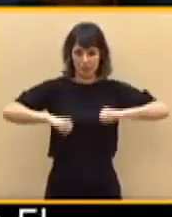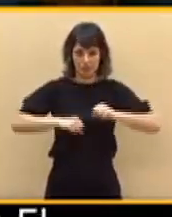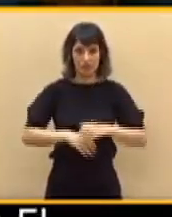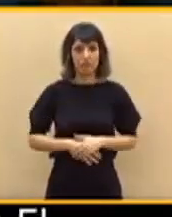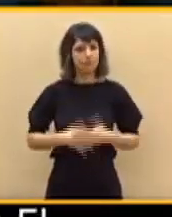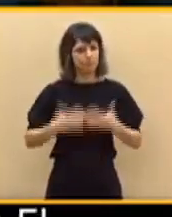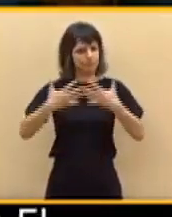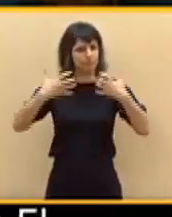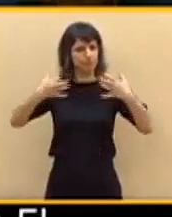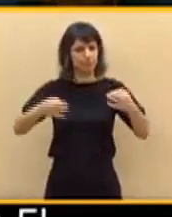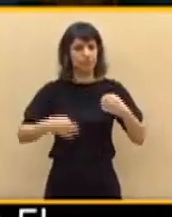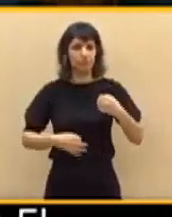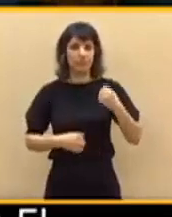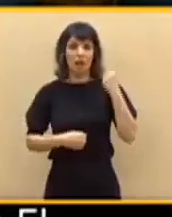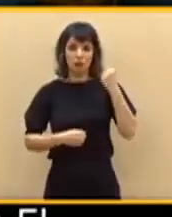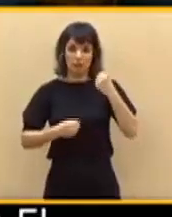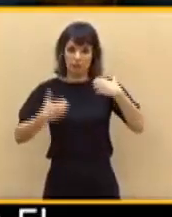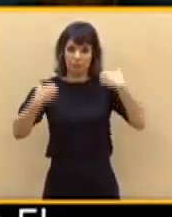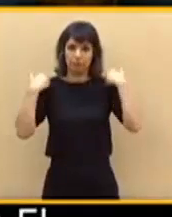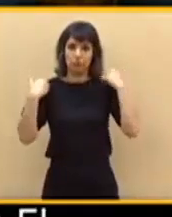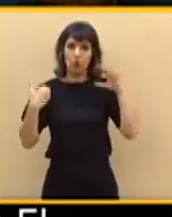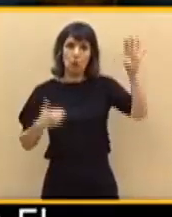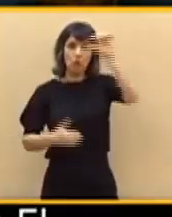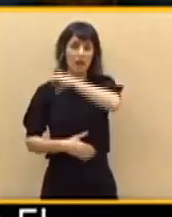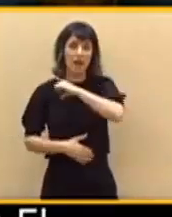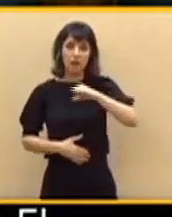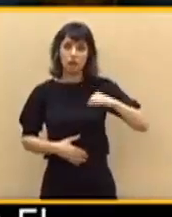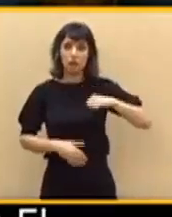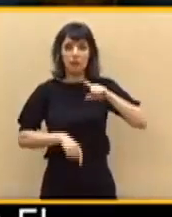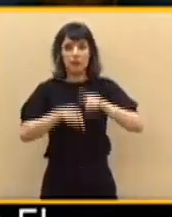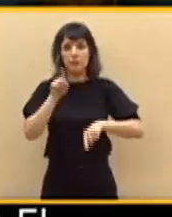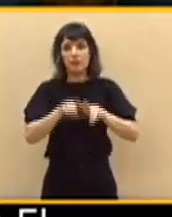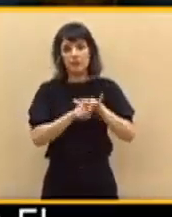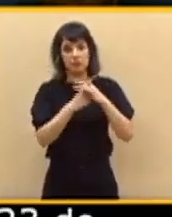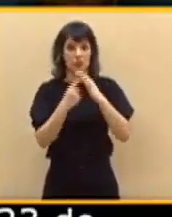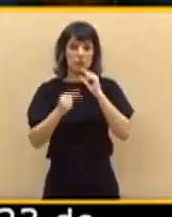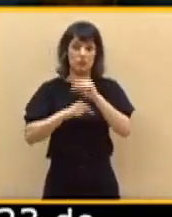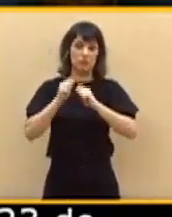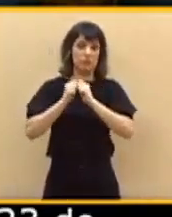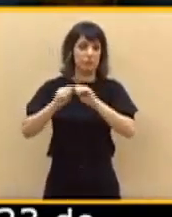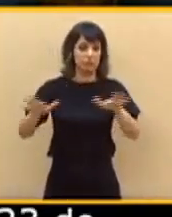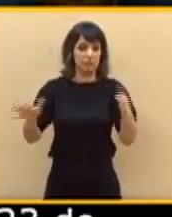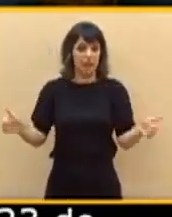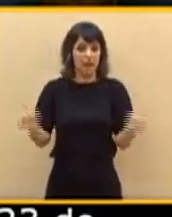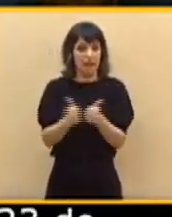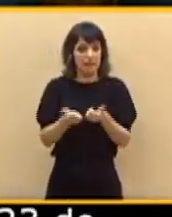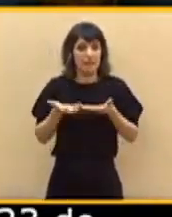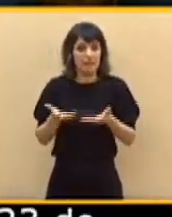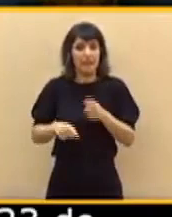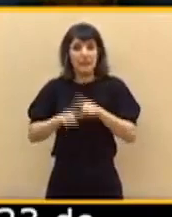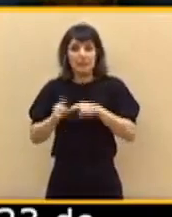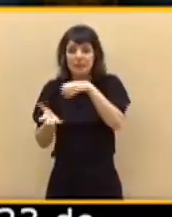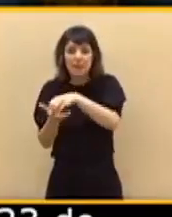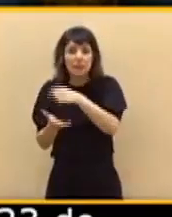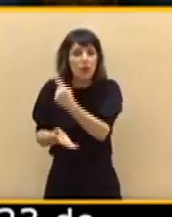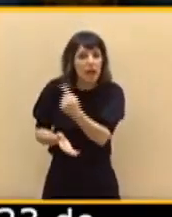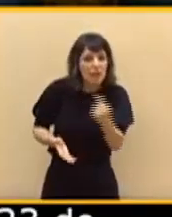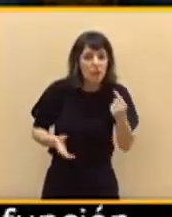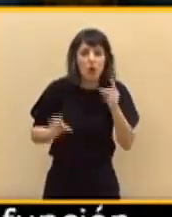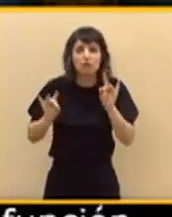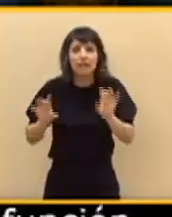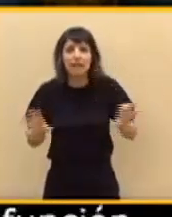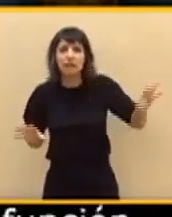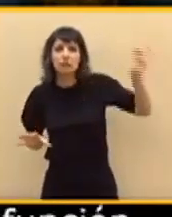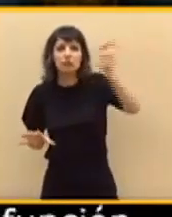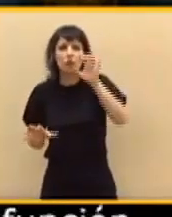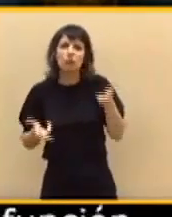autoridad competente de la comunidad autónoma en función de la situación epidémica y asistencial de cada centro residencial o territorio concreto a intervenir